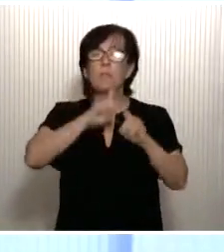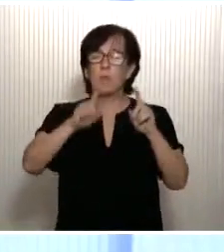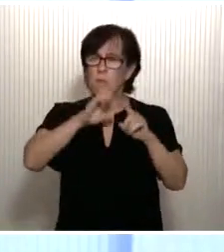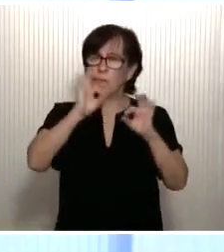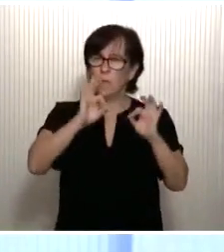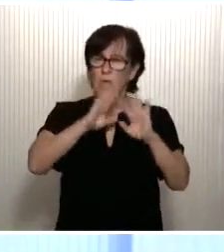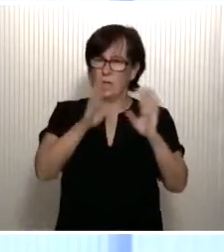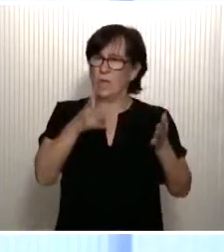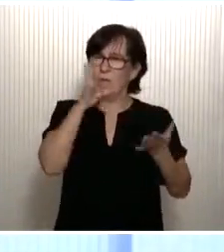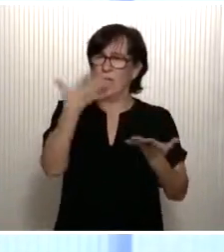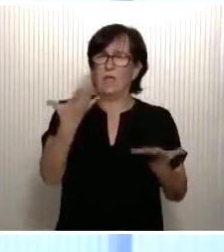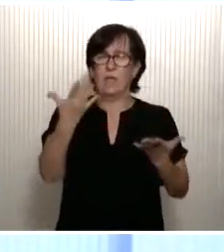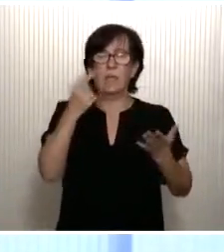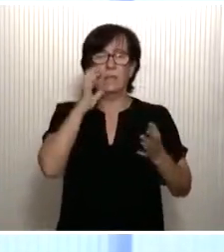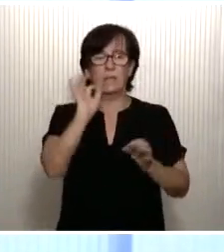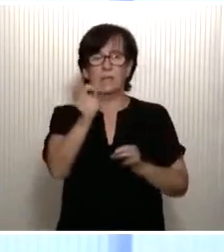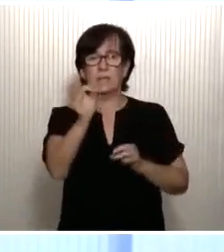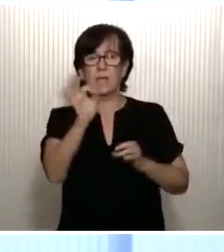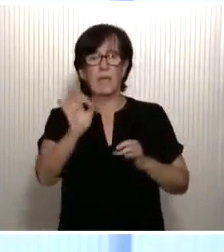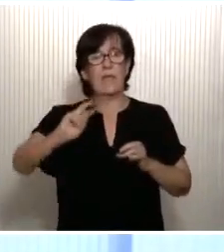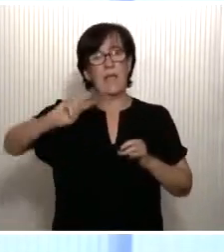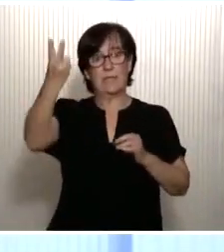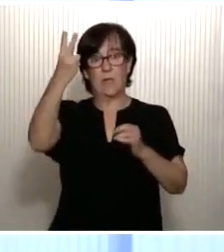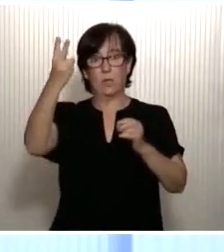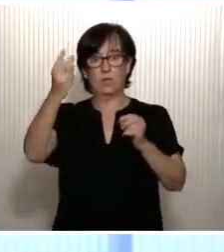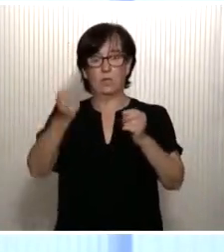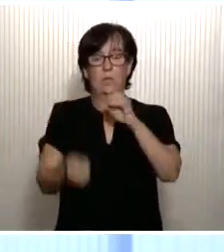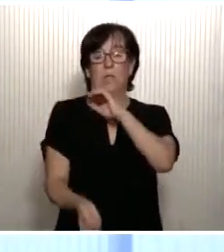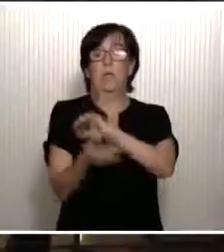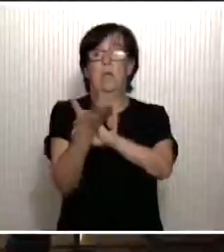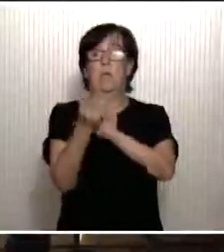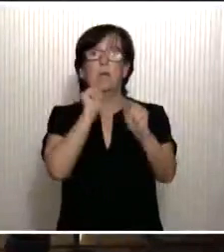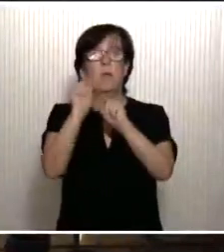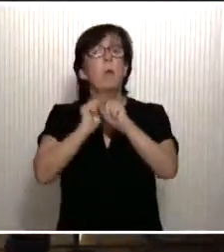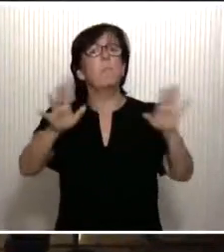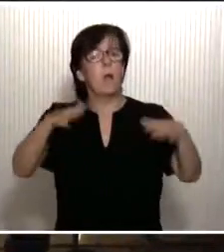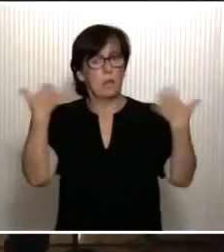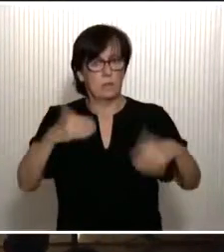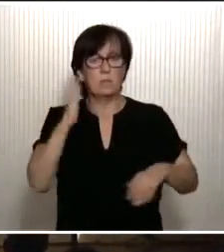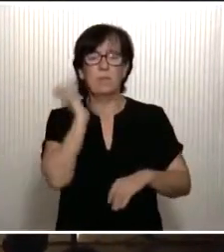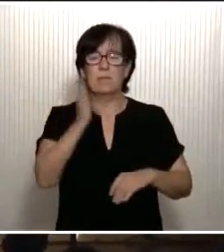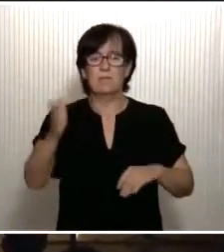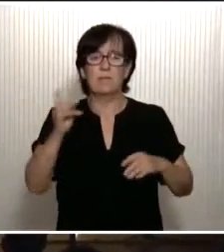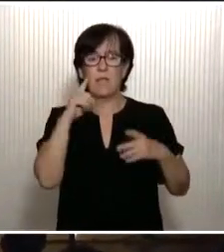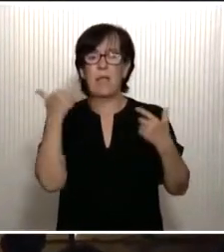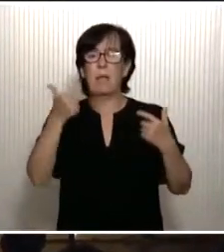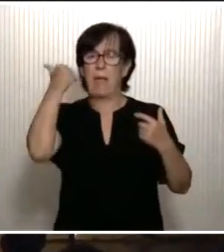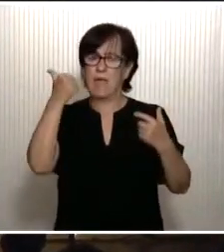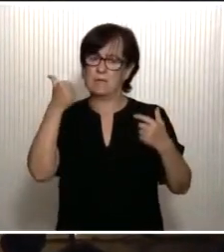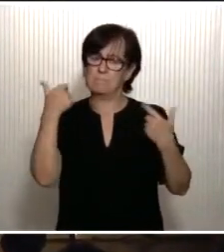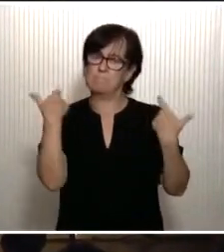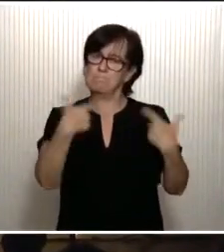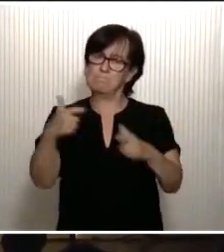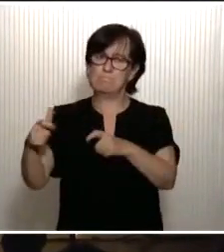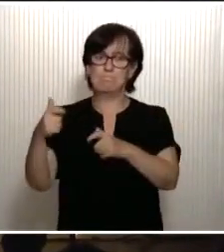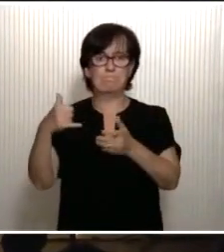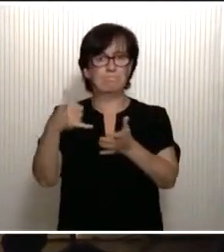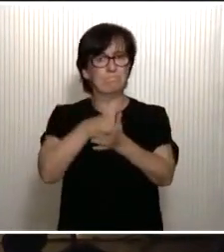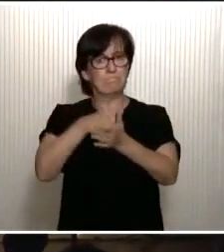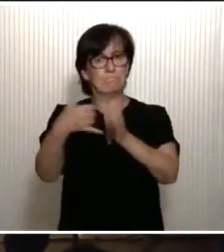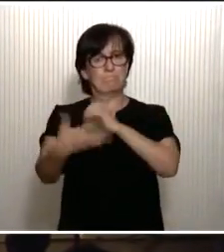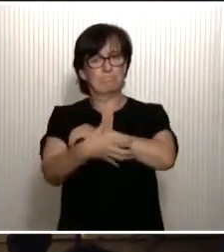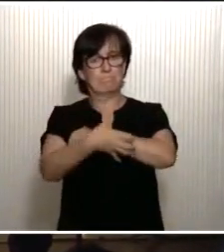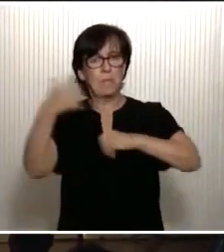es cierto que estamos viendo cómo en esta segunda oleada la pandemia está afectando sobre todo a las clases más vulnerables, aquellas clases más